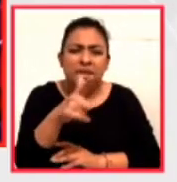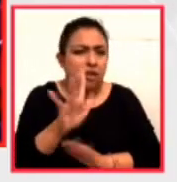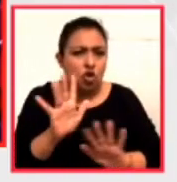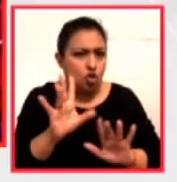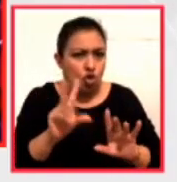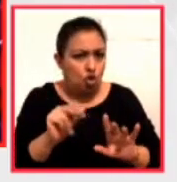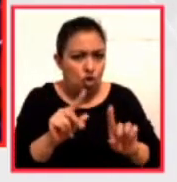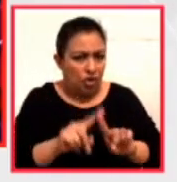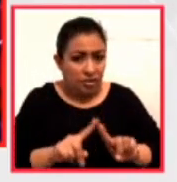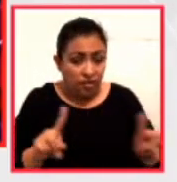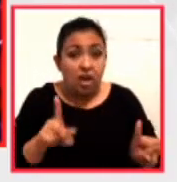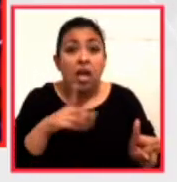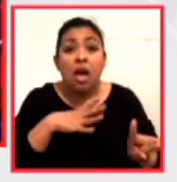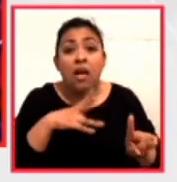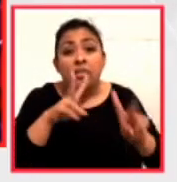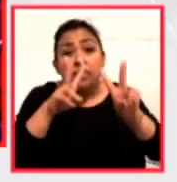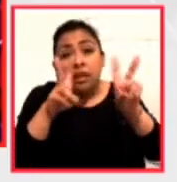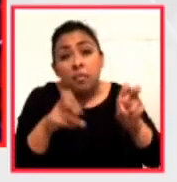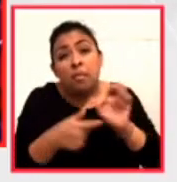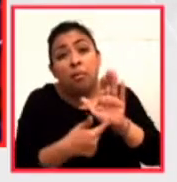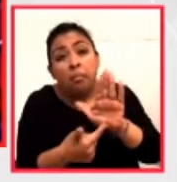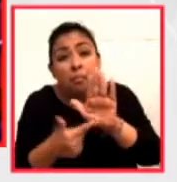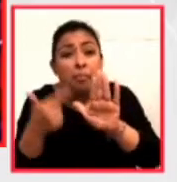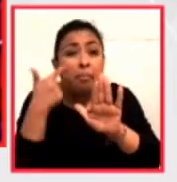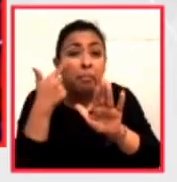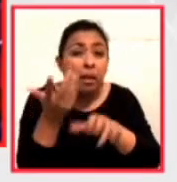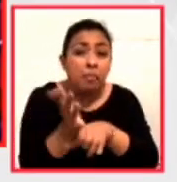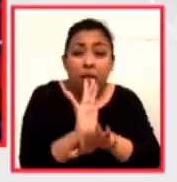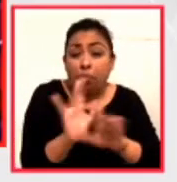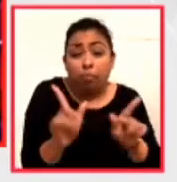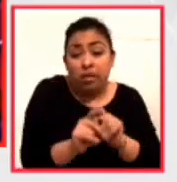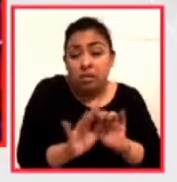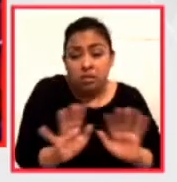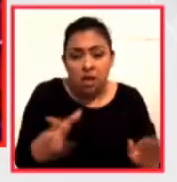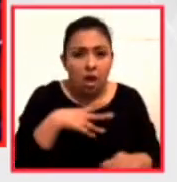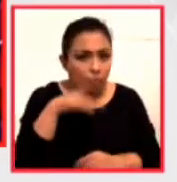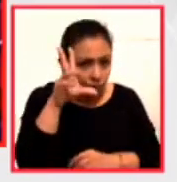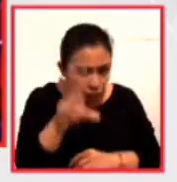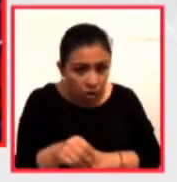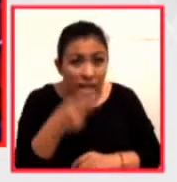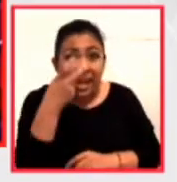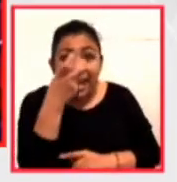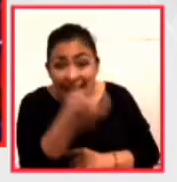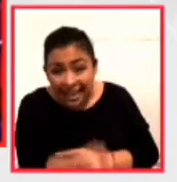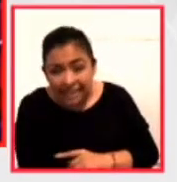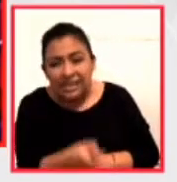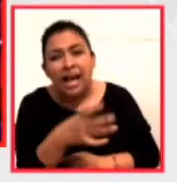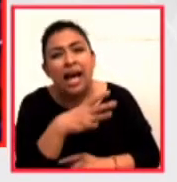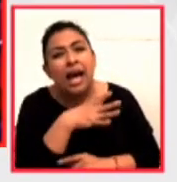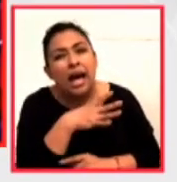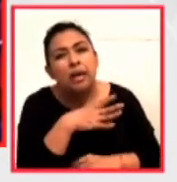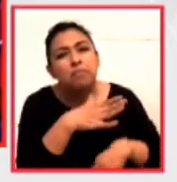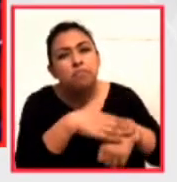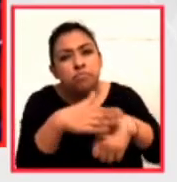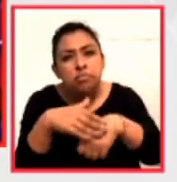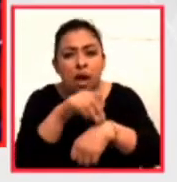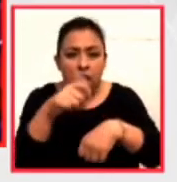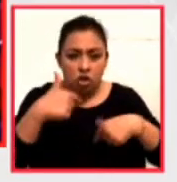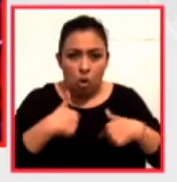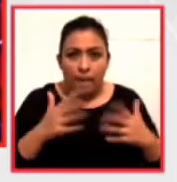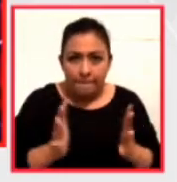abrir los contenidos a que vean las películas y ya. Es una plataforma de llamado a la acción